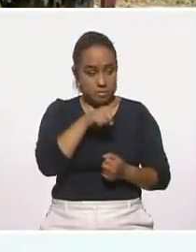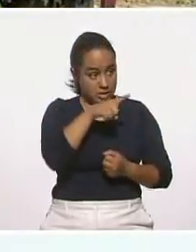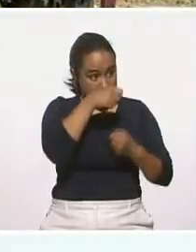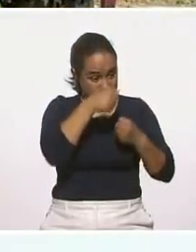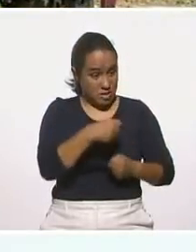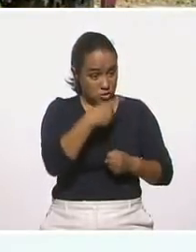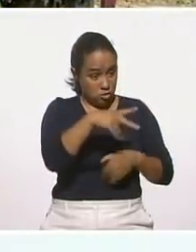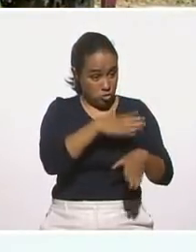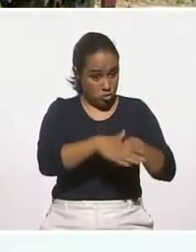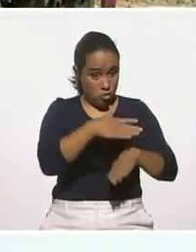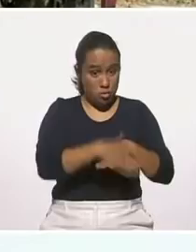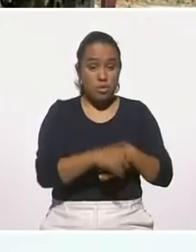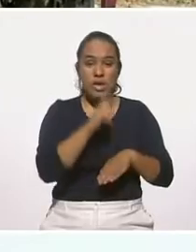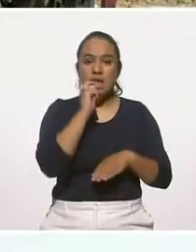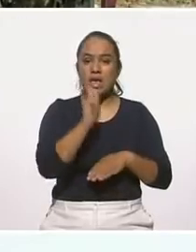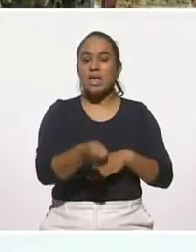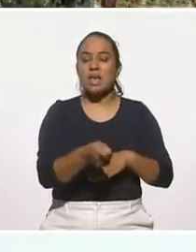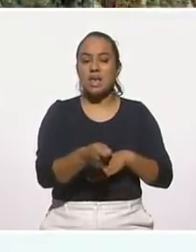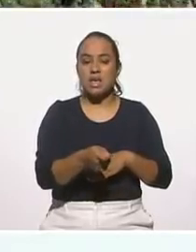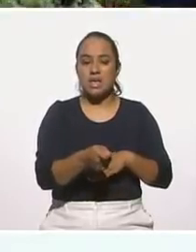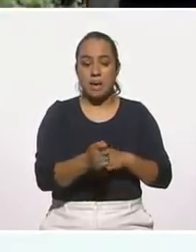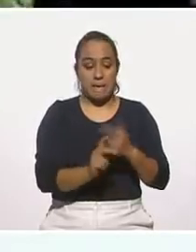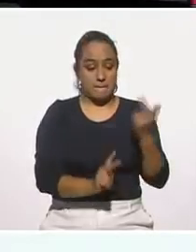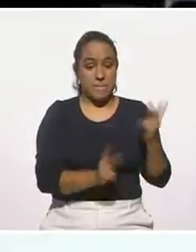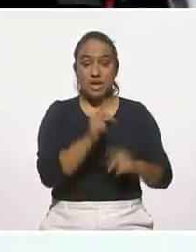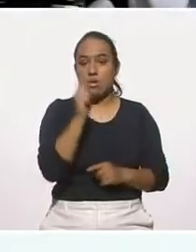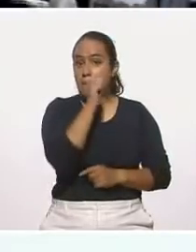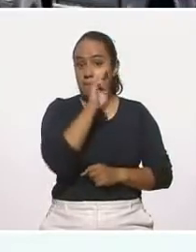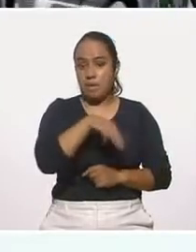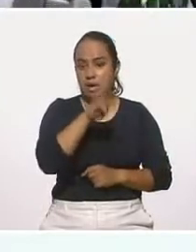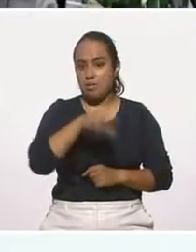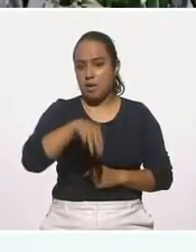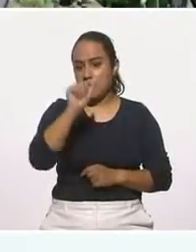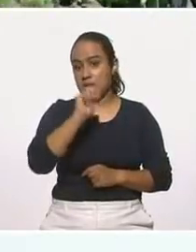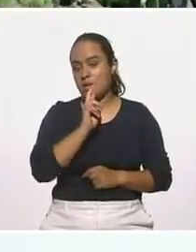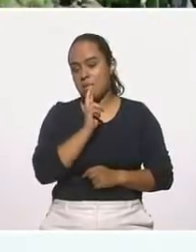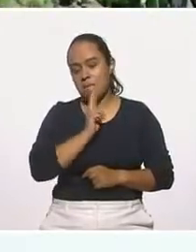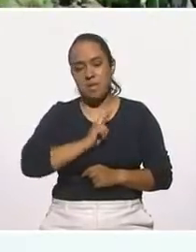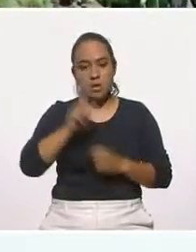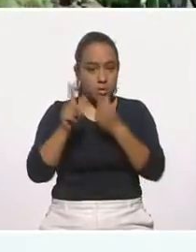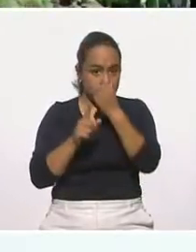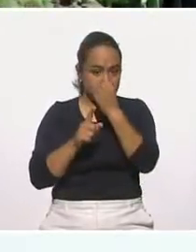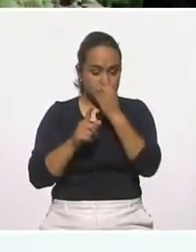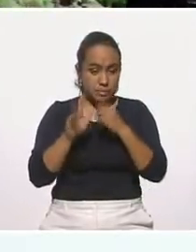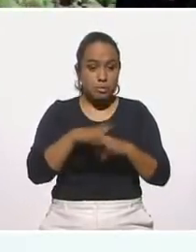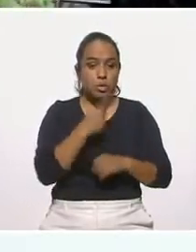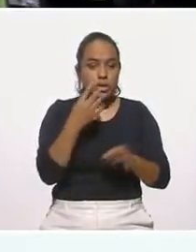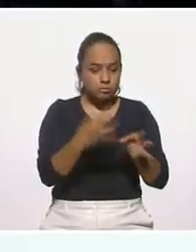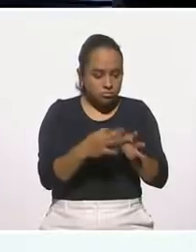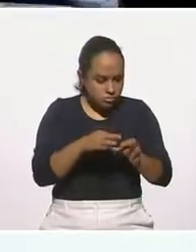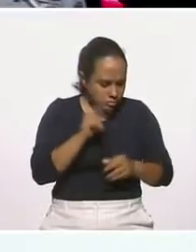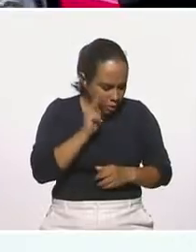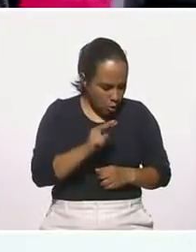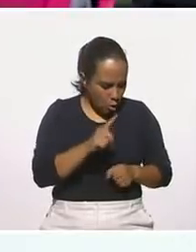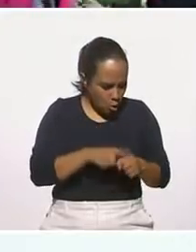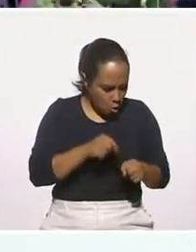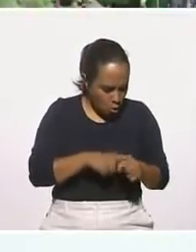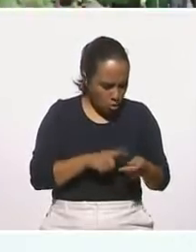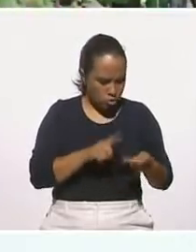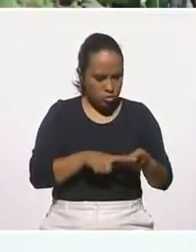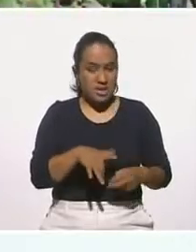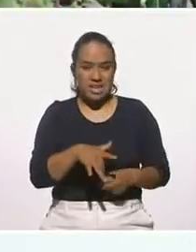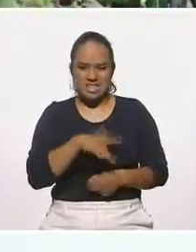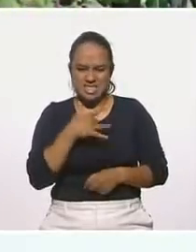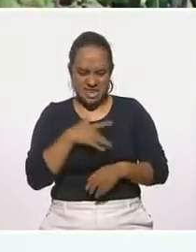Milpalta a nivel verdura es el mejor. El cumple todas las condiciones en el color, la textura.